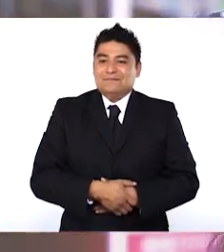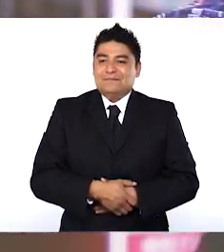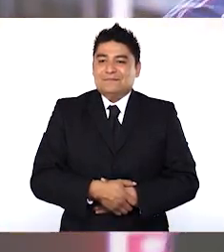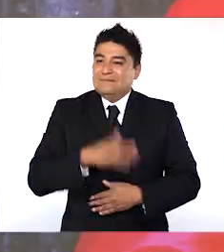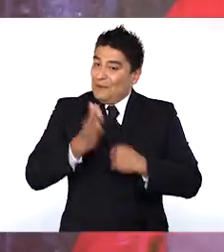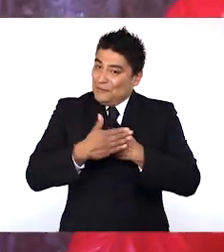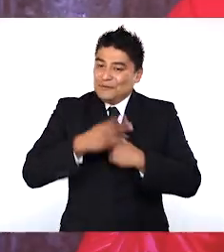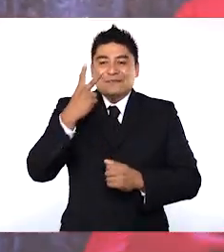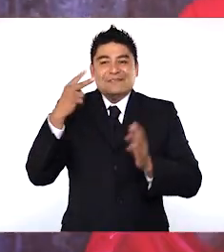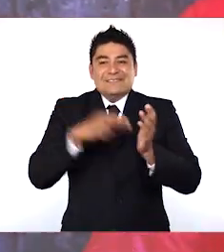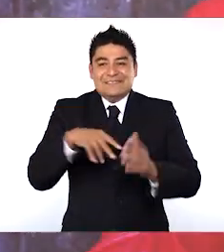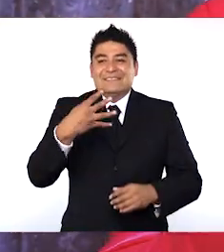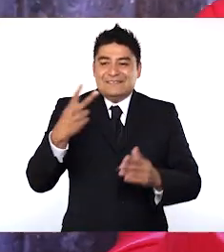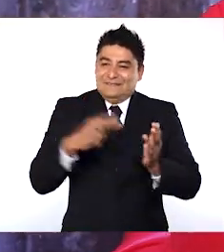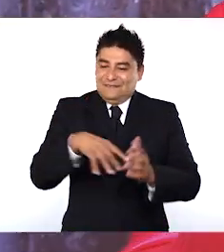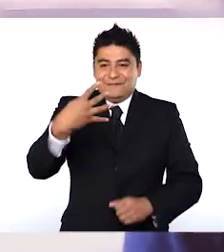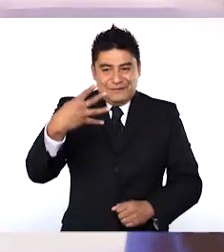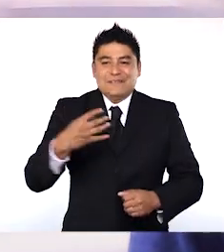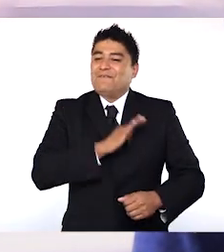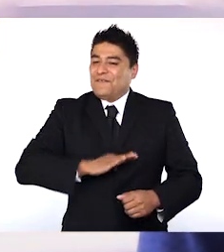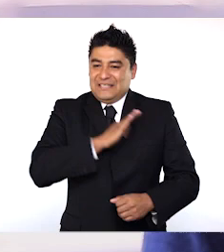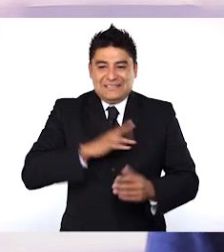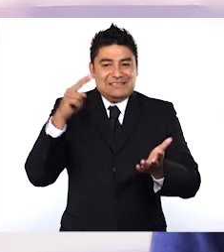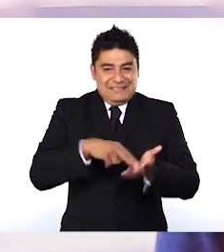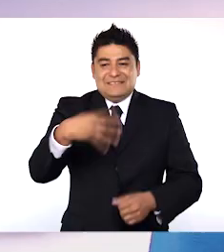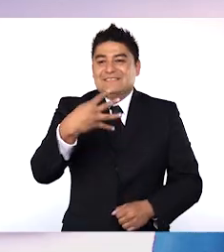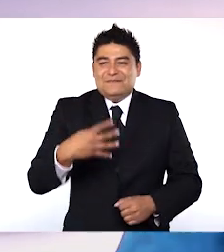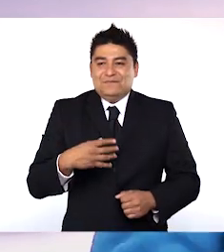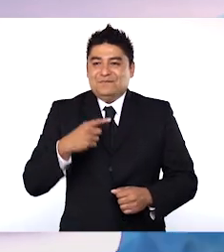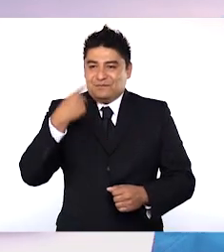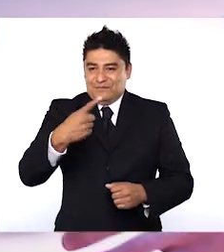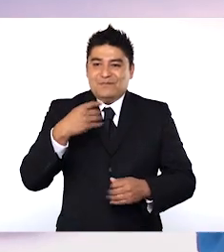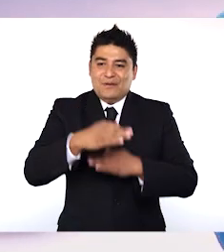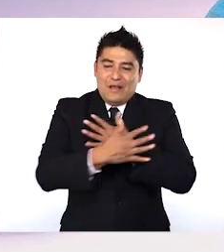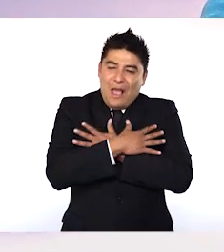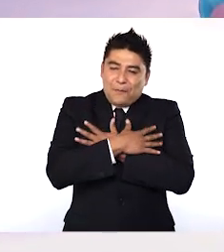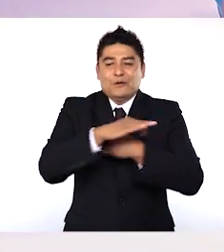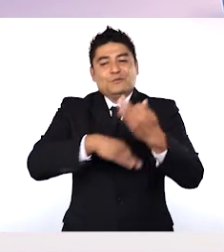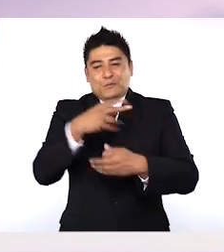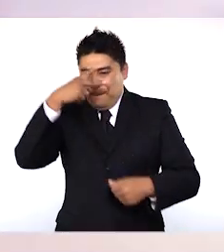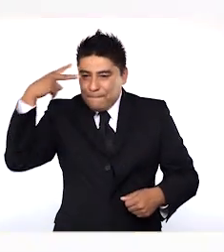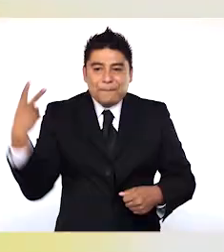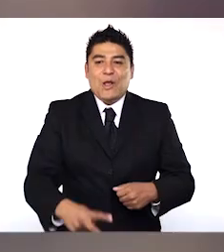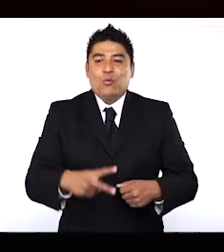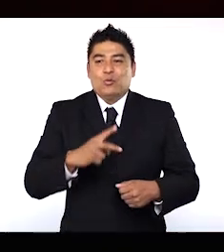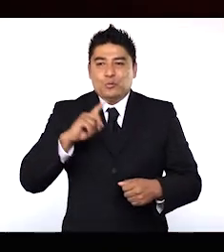Se aproxima un gran 2014. ¡Feliz 2014! ¡Feliz nuevo! todo México!